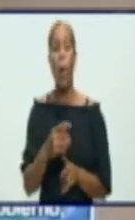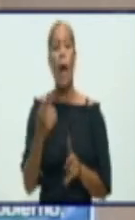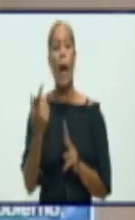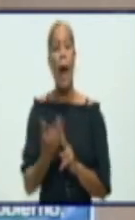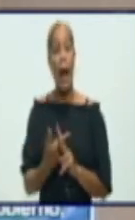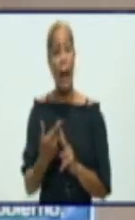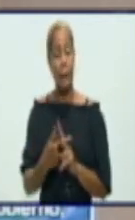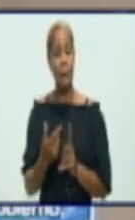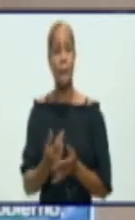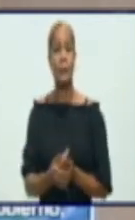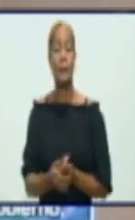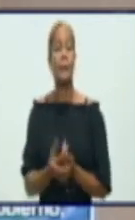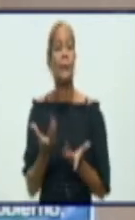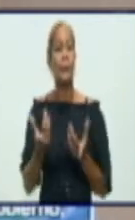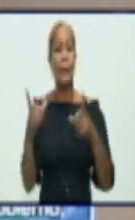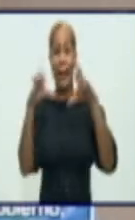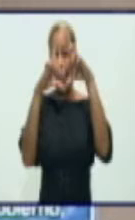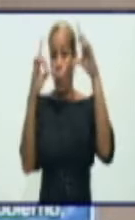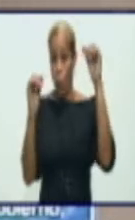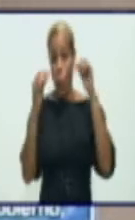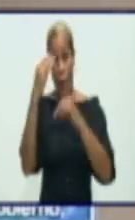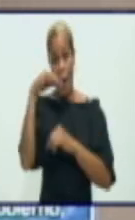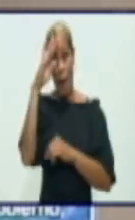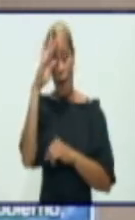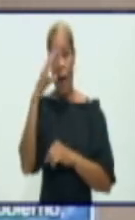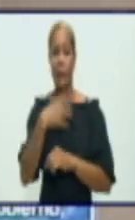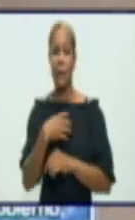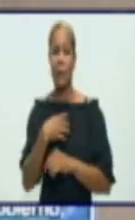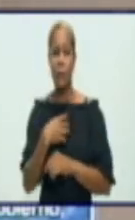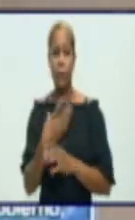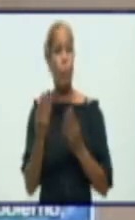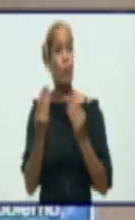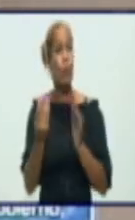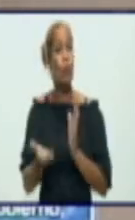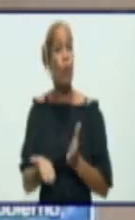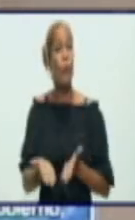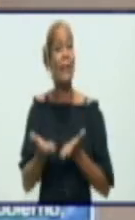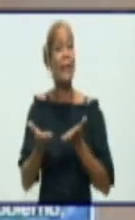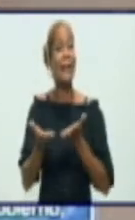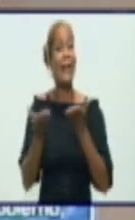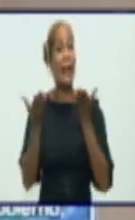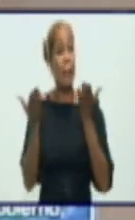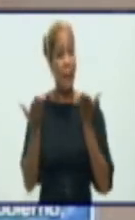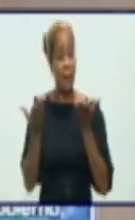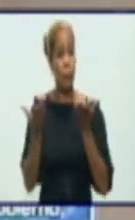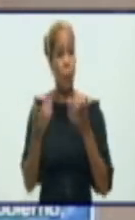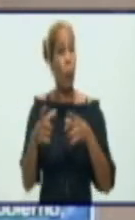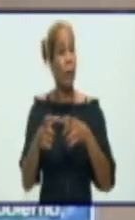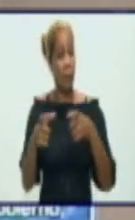El país ha tenido un incremento significativo de casos.